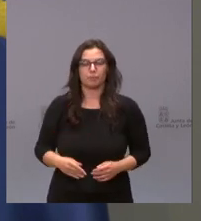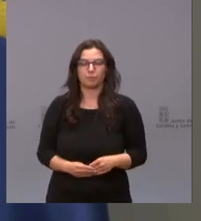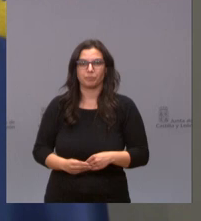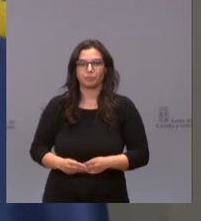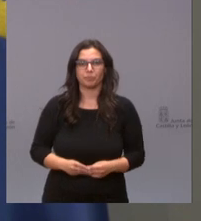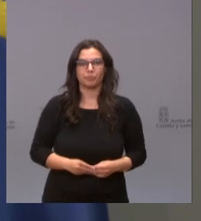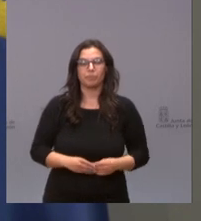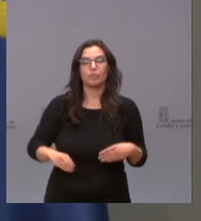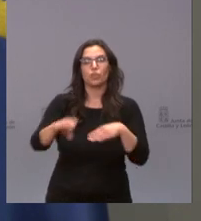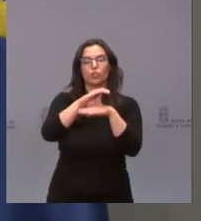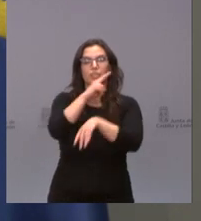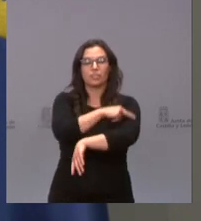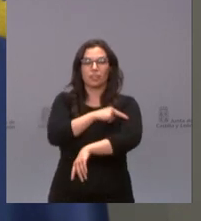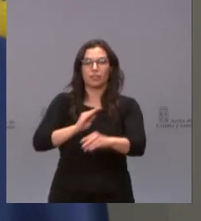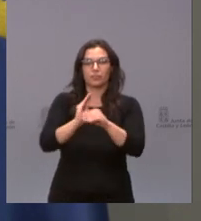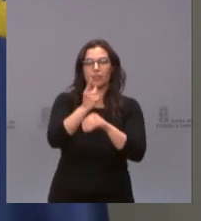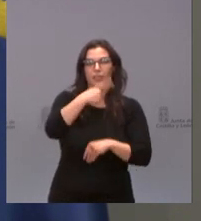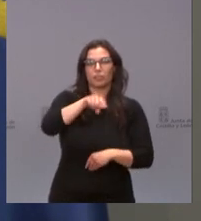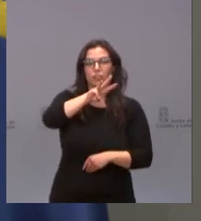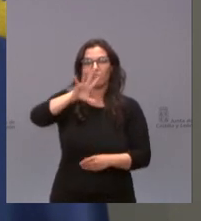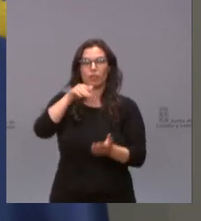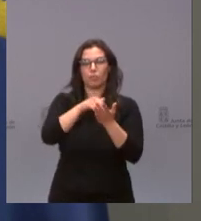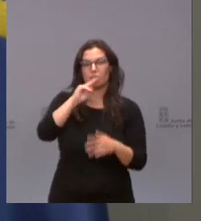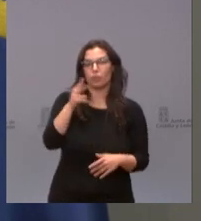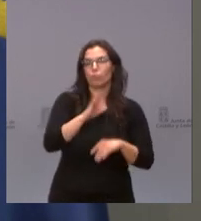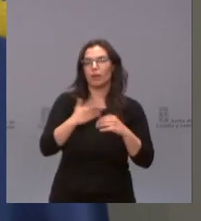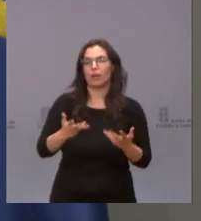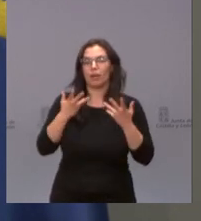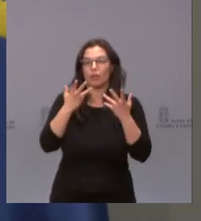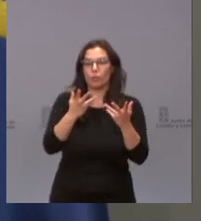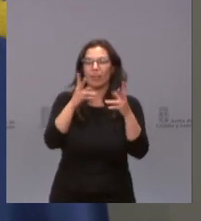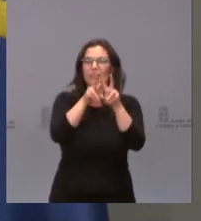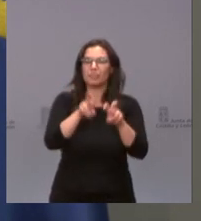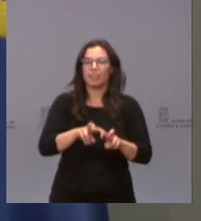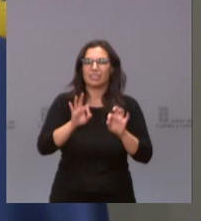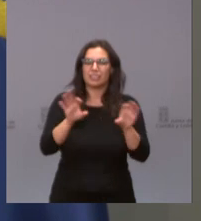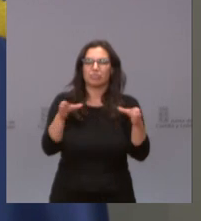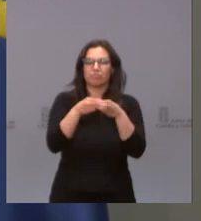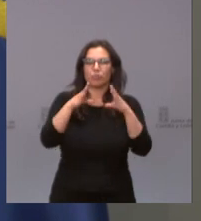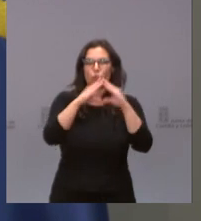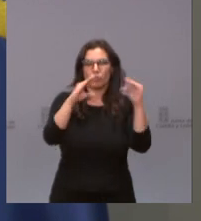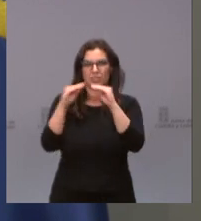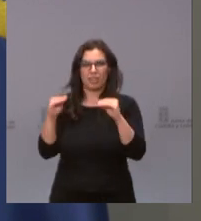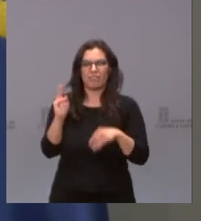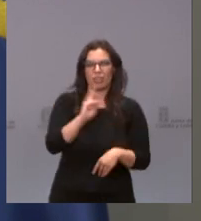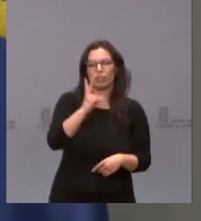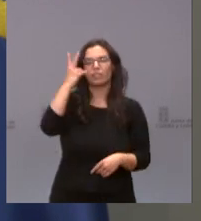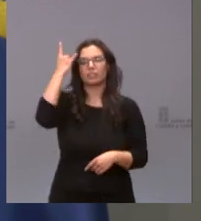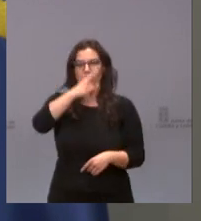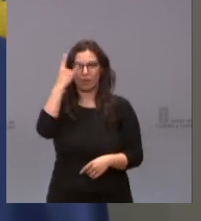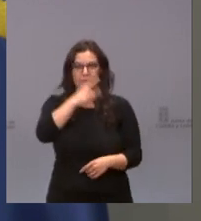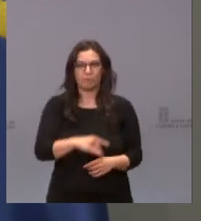La Consejería de Sanidad destina 135.000 euros para ayudar a la labor investigadora de las universidades de Valladolid y Salamanca.